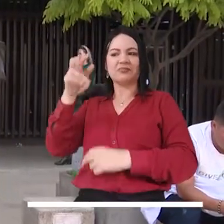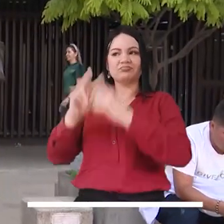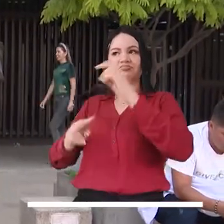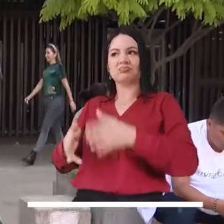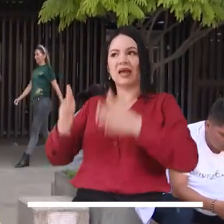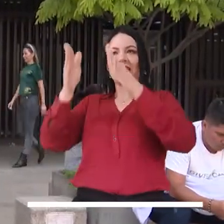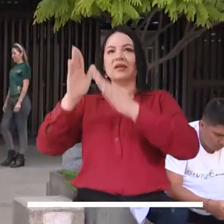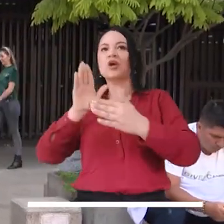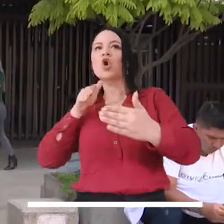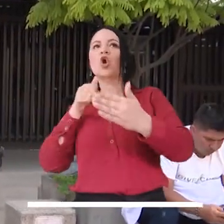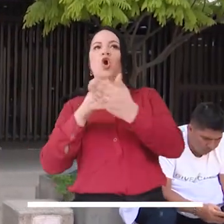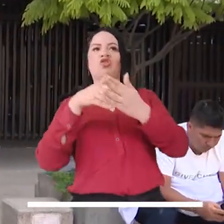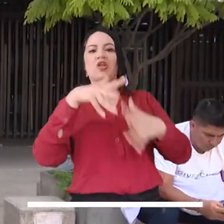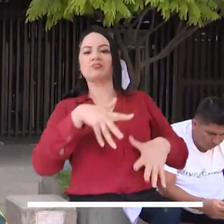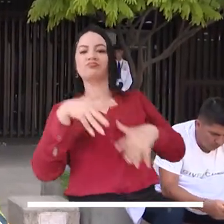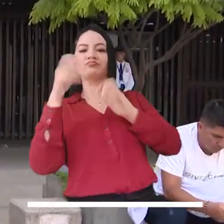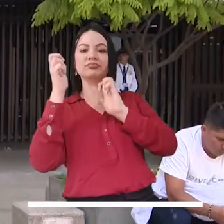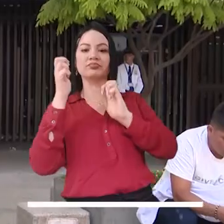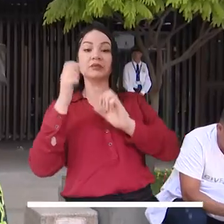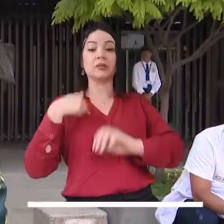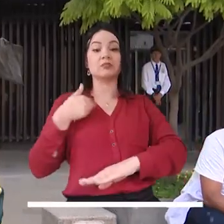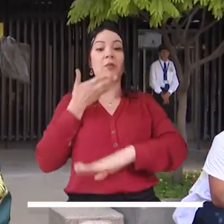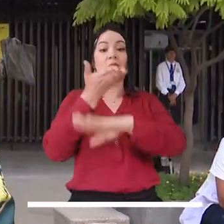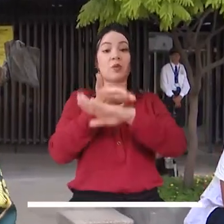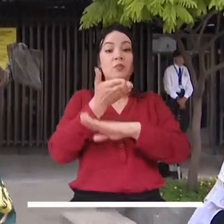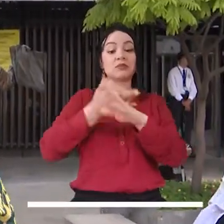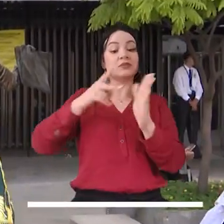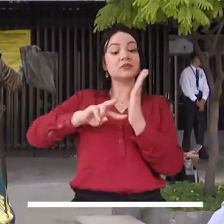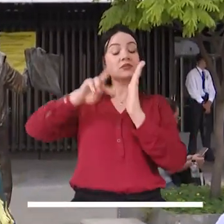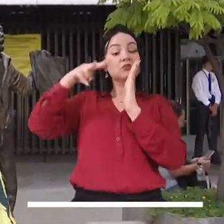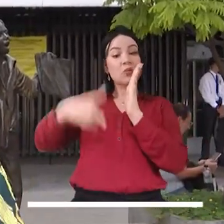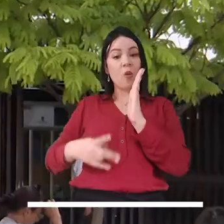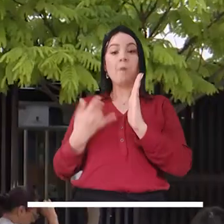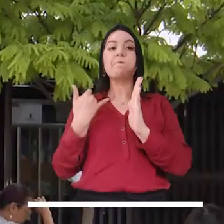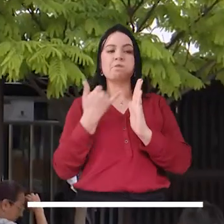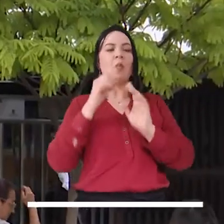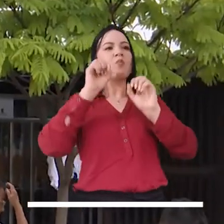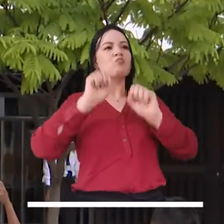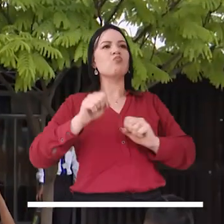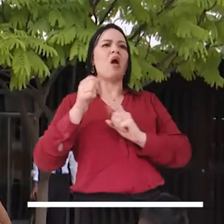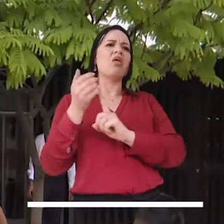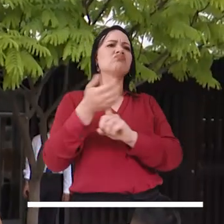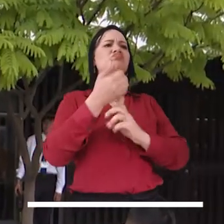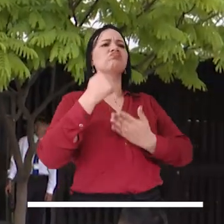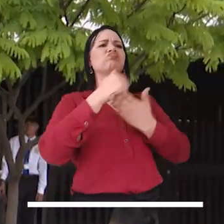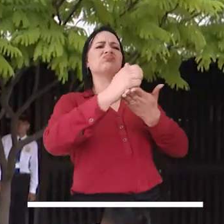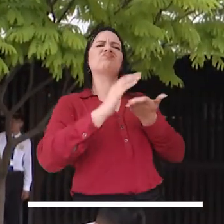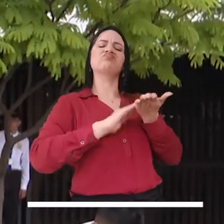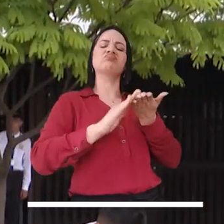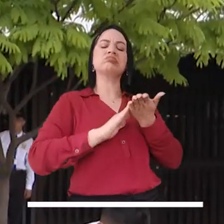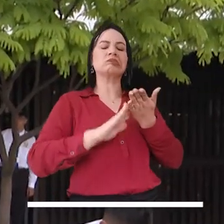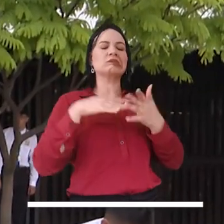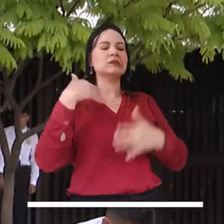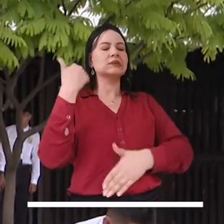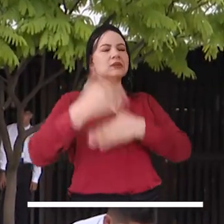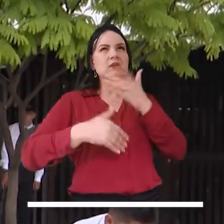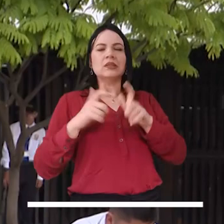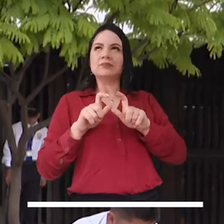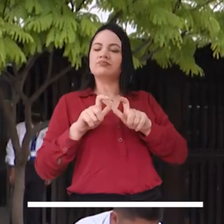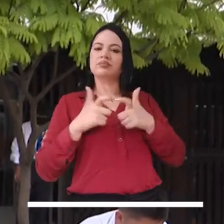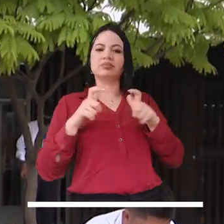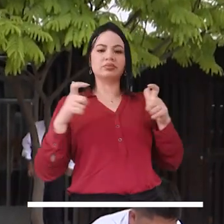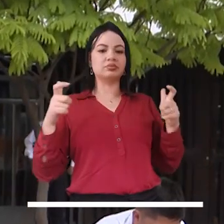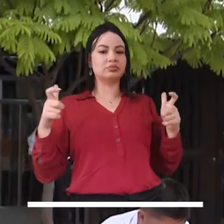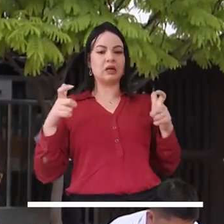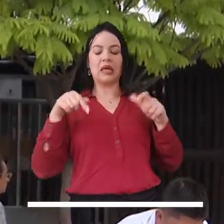contra atracos. Nosotros hemos propuesto que a partir de la tecnología se pueda combatir este flagelo que es tan importante